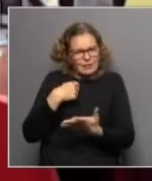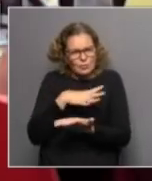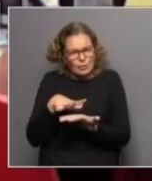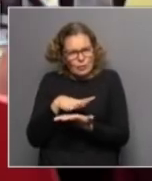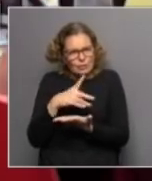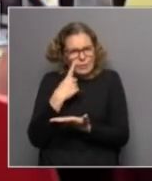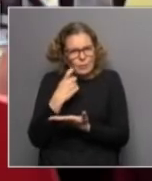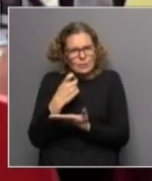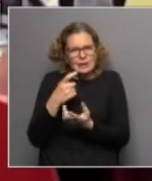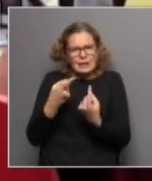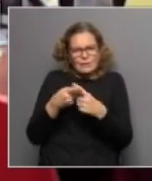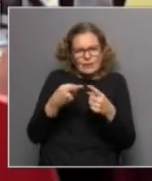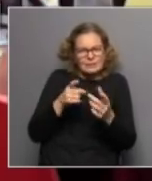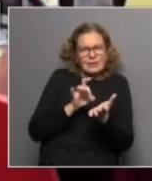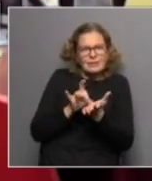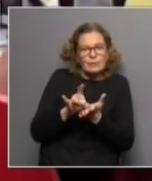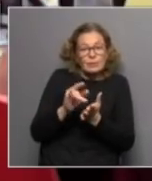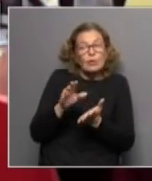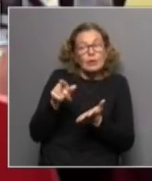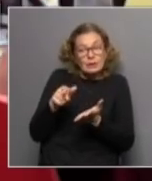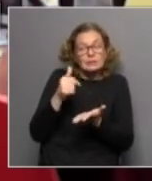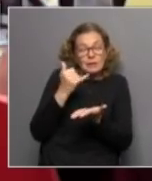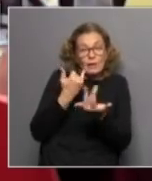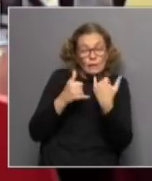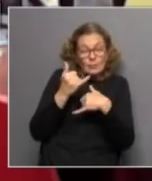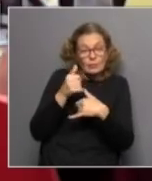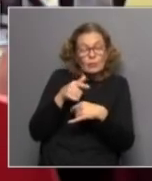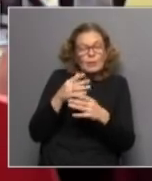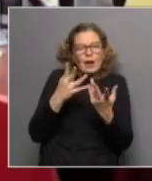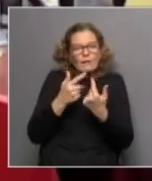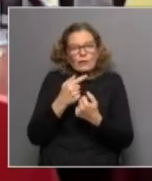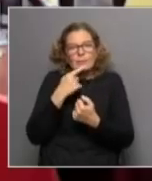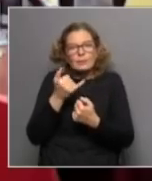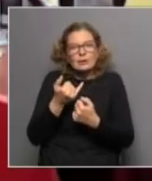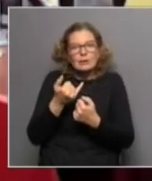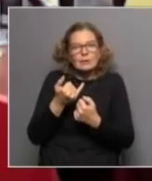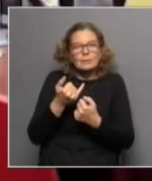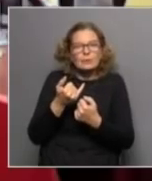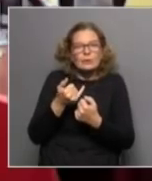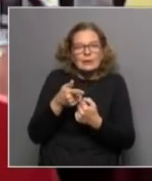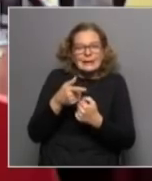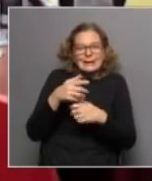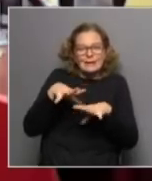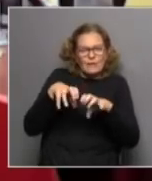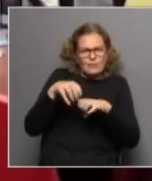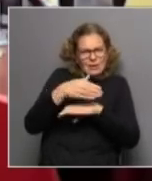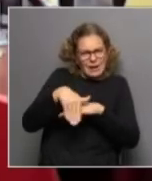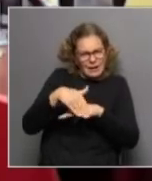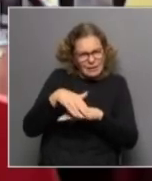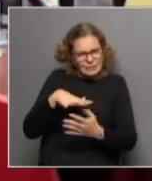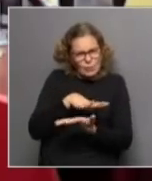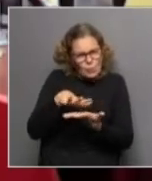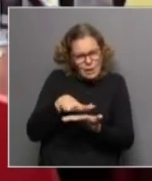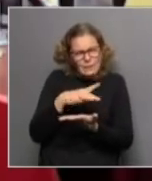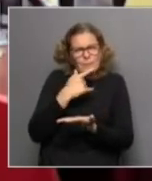distintos servicios en la comunidad nos pueden brindar información de cuáles son las dinámicas o las estrategias de sobrevivencia en ese espacio y en ese